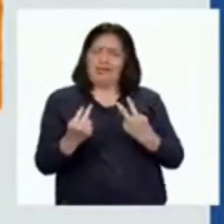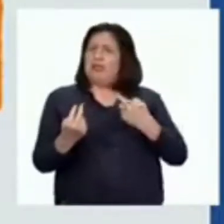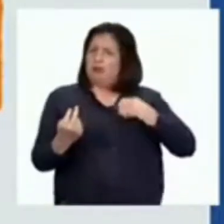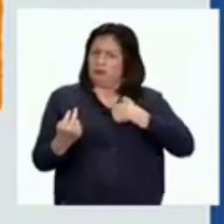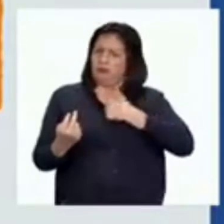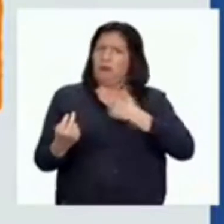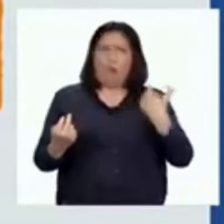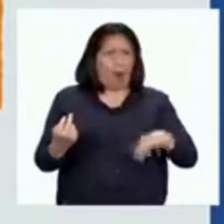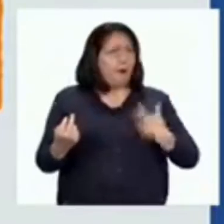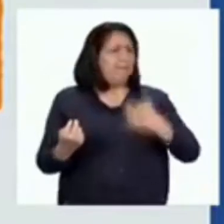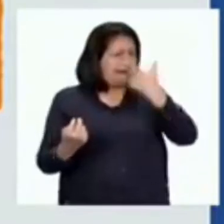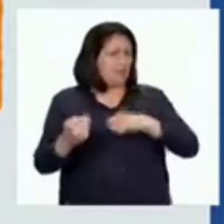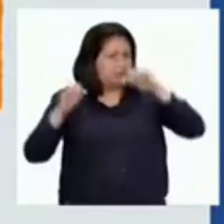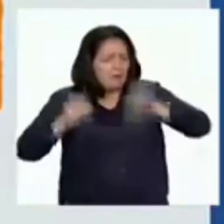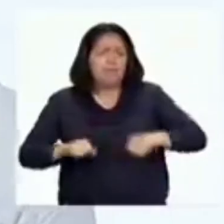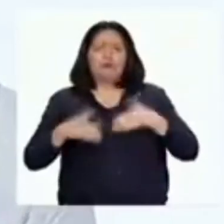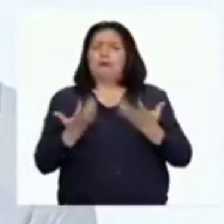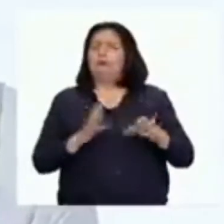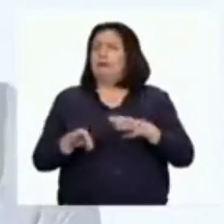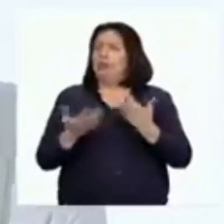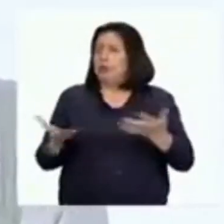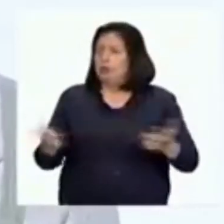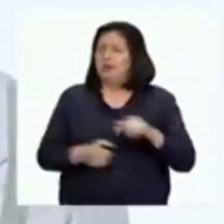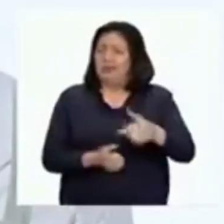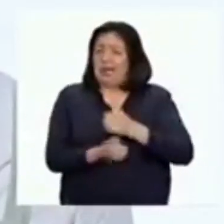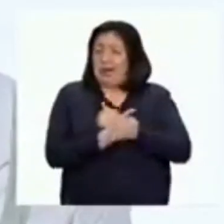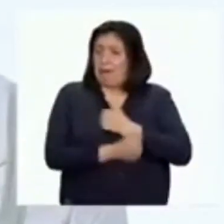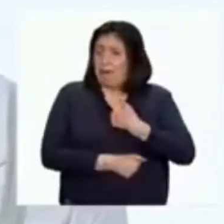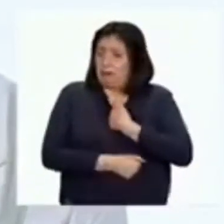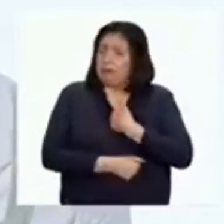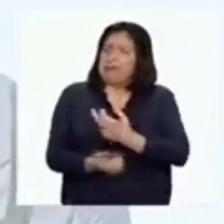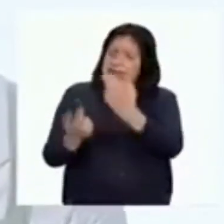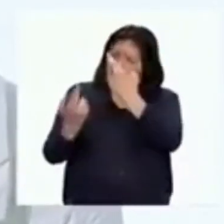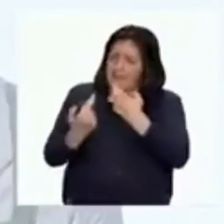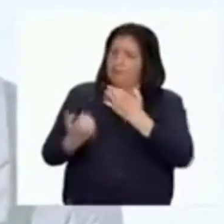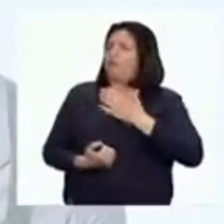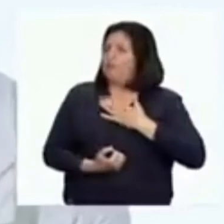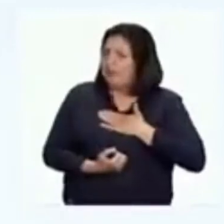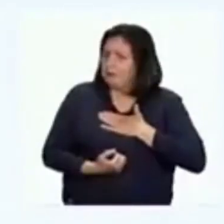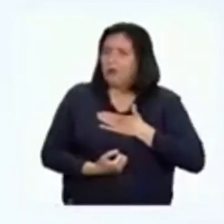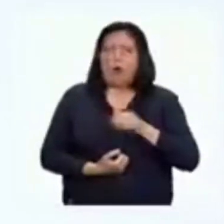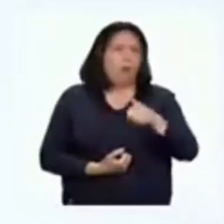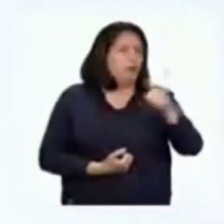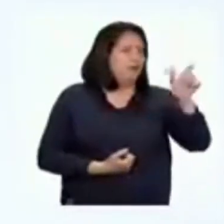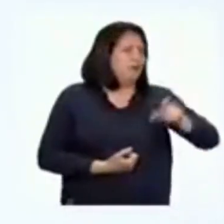grandes personas capaces de muchas cosas. Ese amor propio y el respeto por nosotros, nadie nos lo puede quitar.